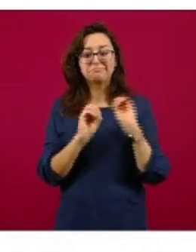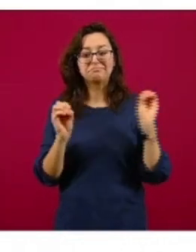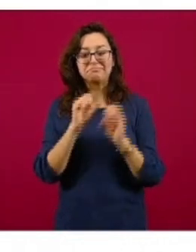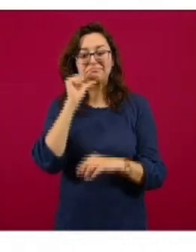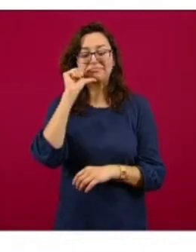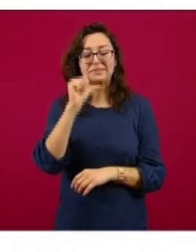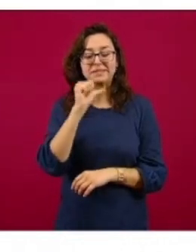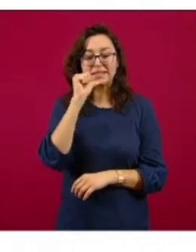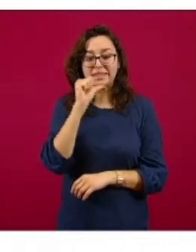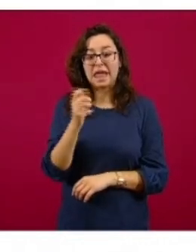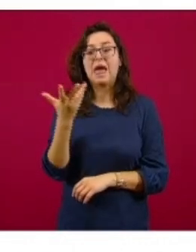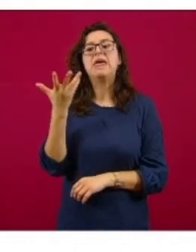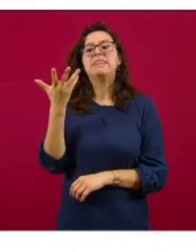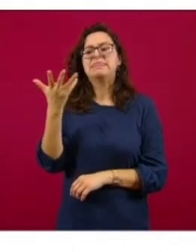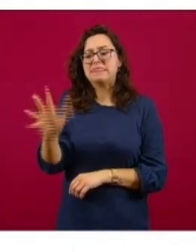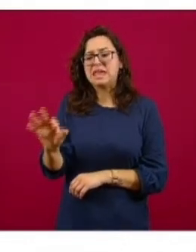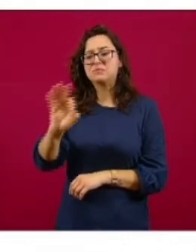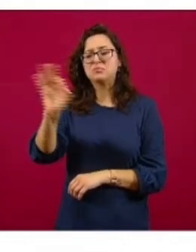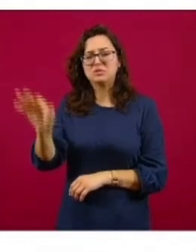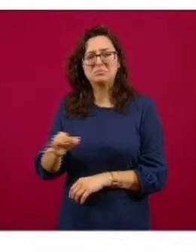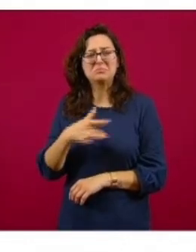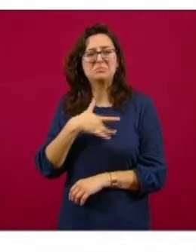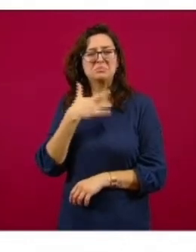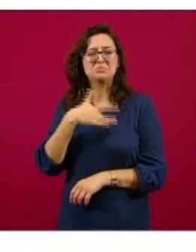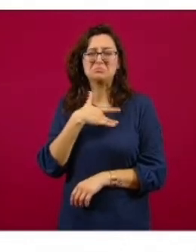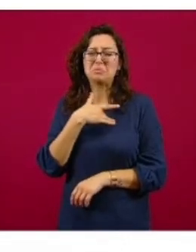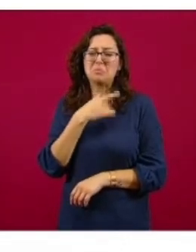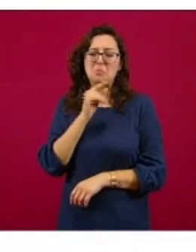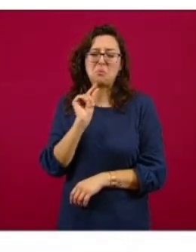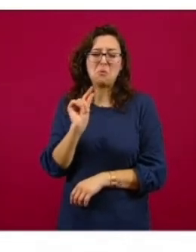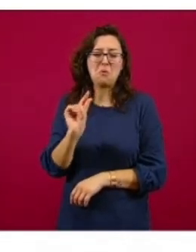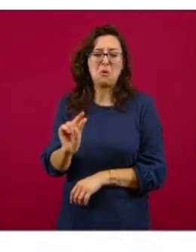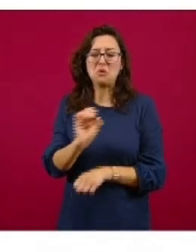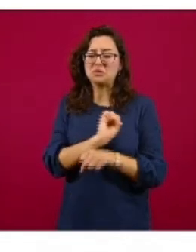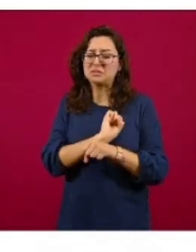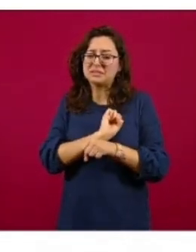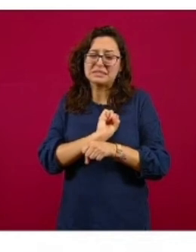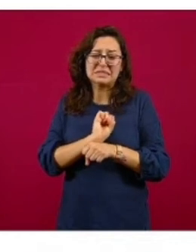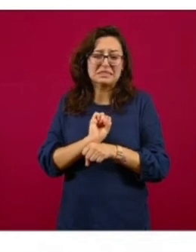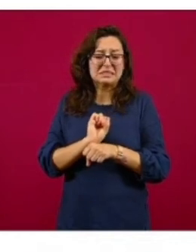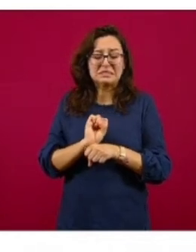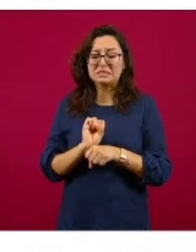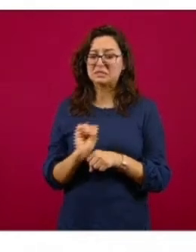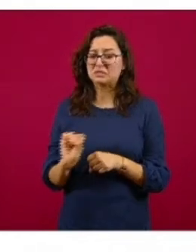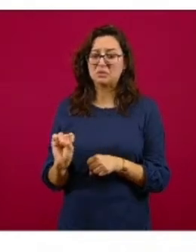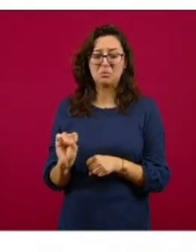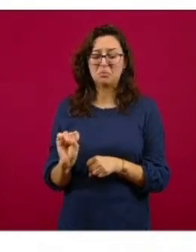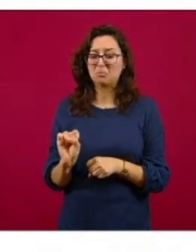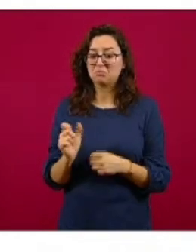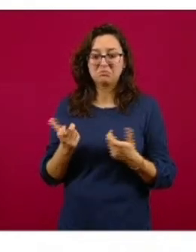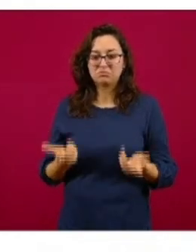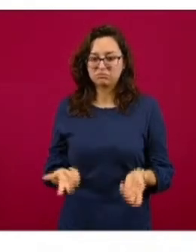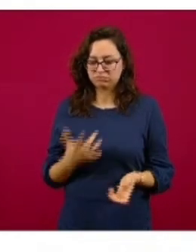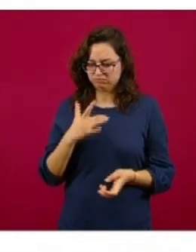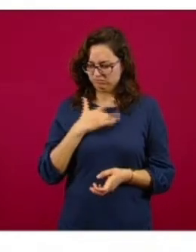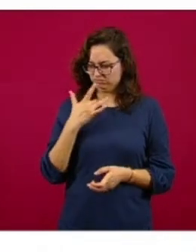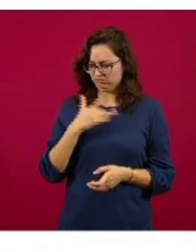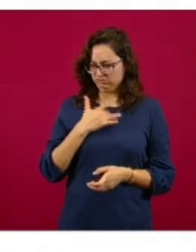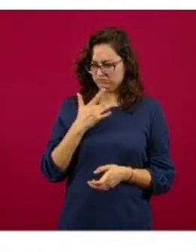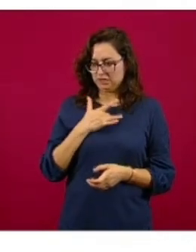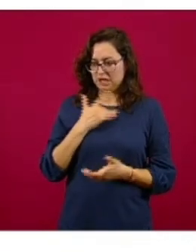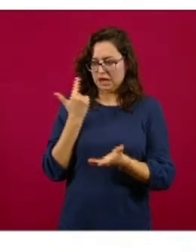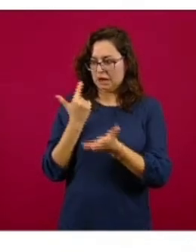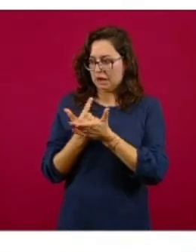El 10% tuvieron algunos síntomas, pero no todos los que se requieren para hacer una